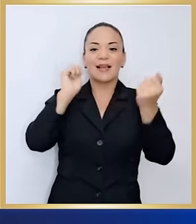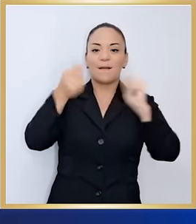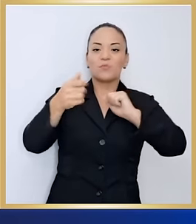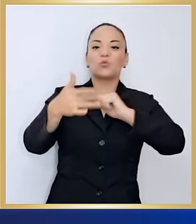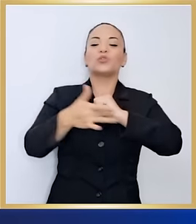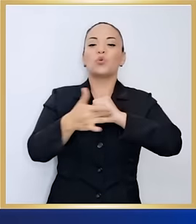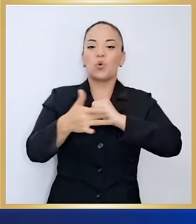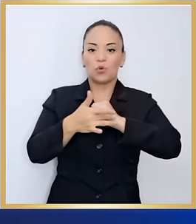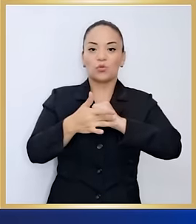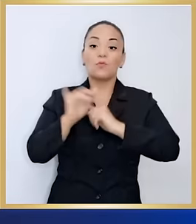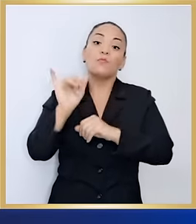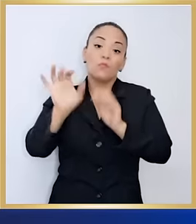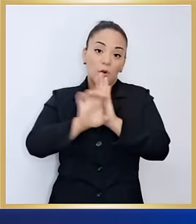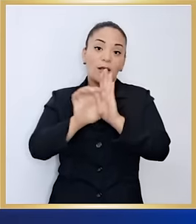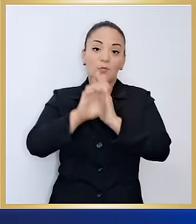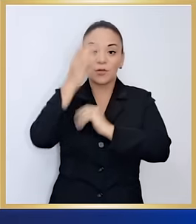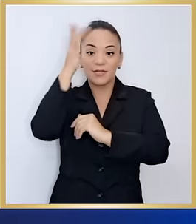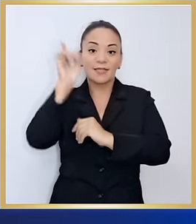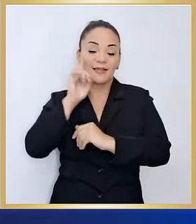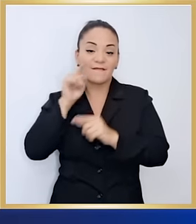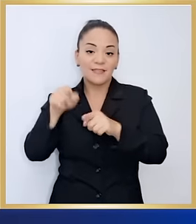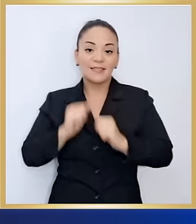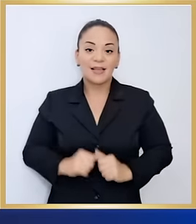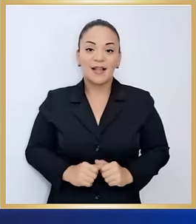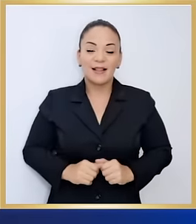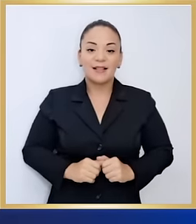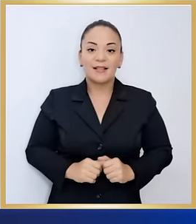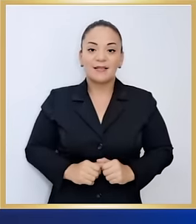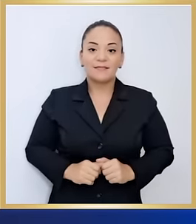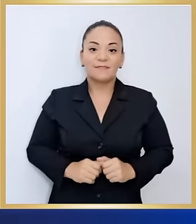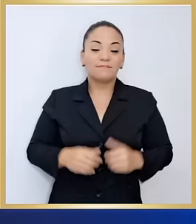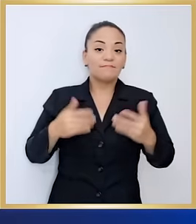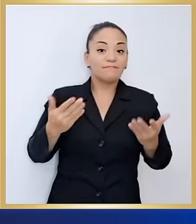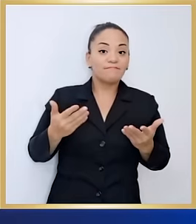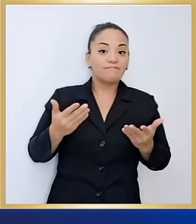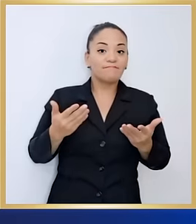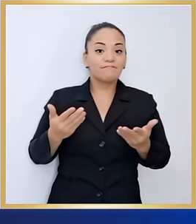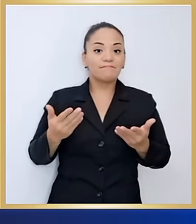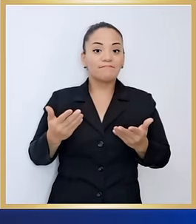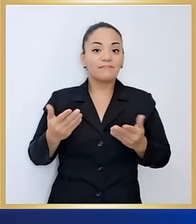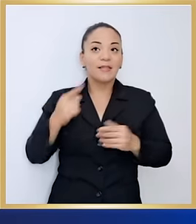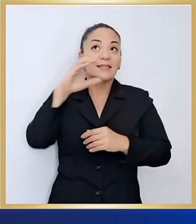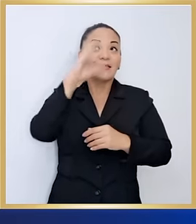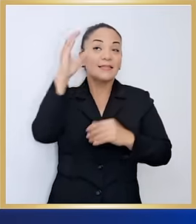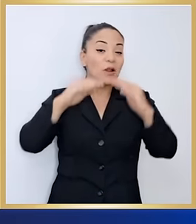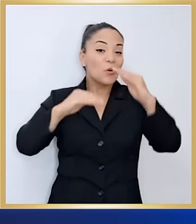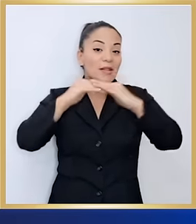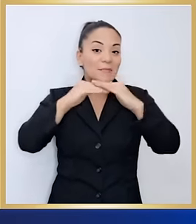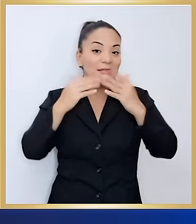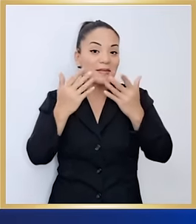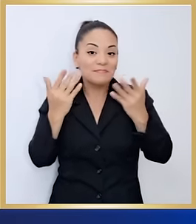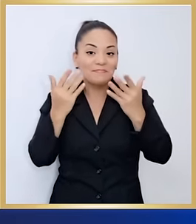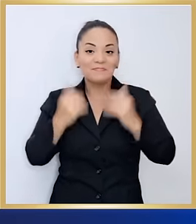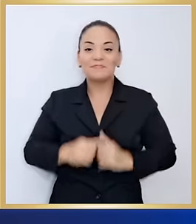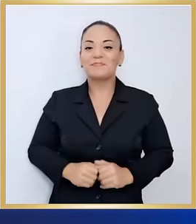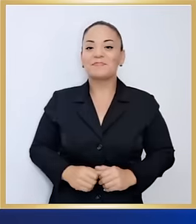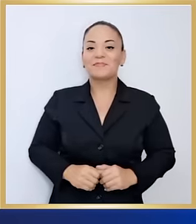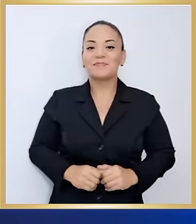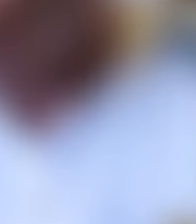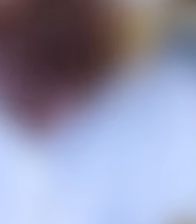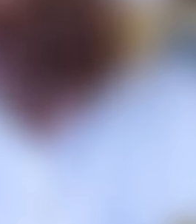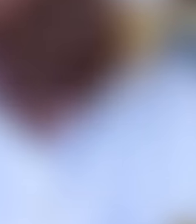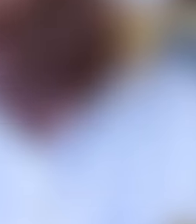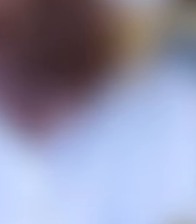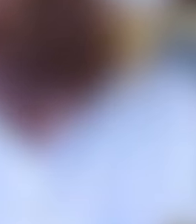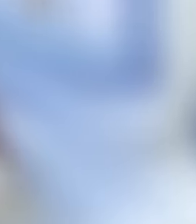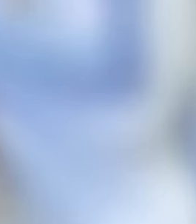tratar de entender estos cambios tecnológicos como la inteligencia artificial, se pregunta si siquiera el cielo es el límite.